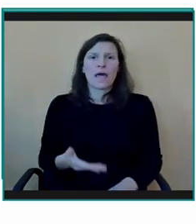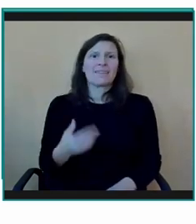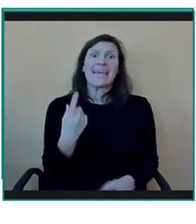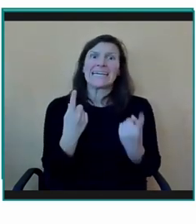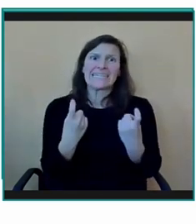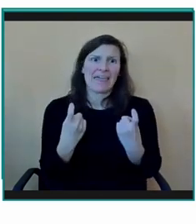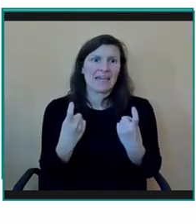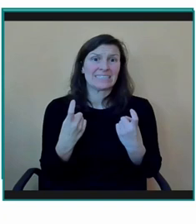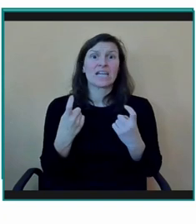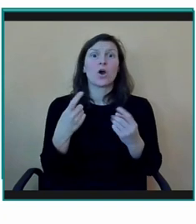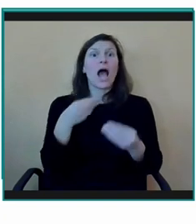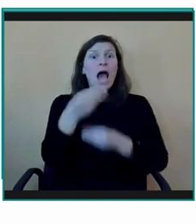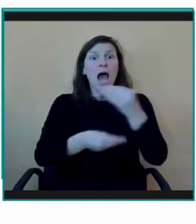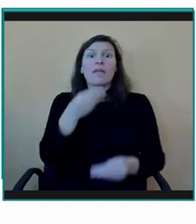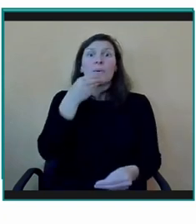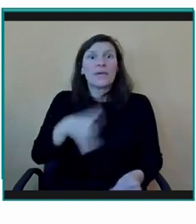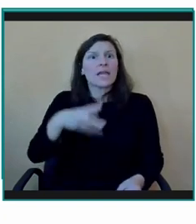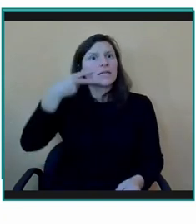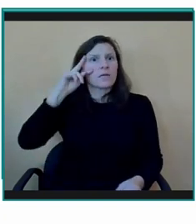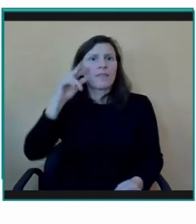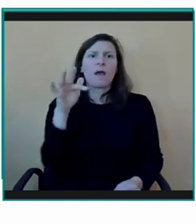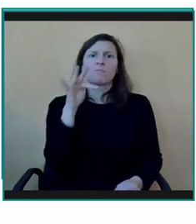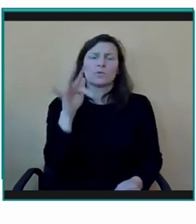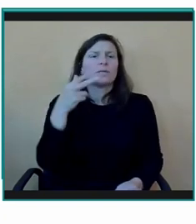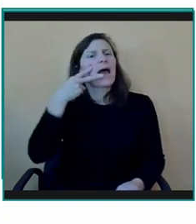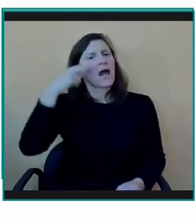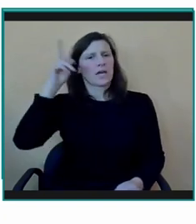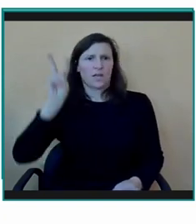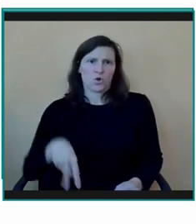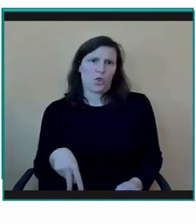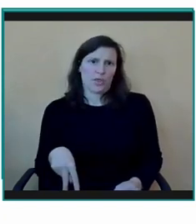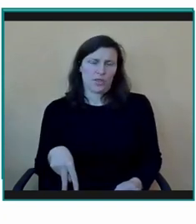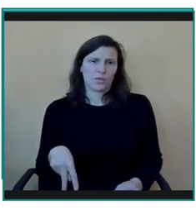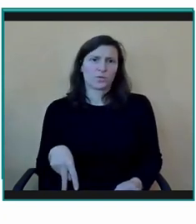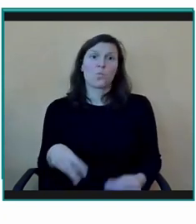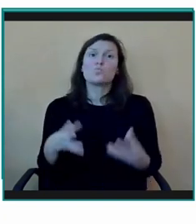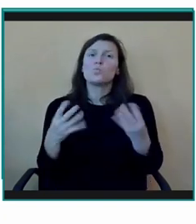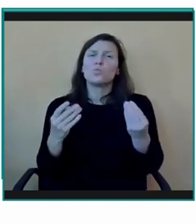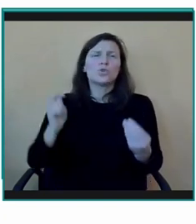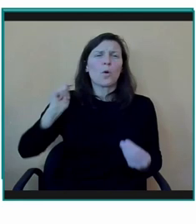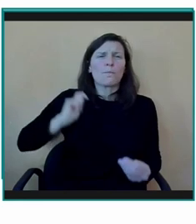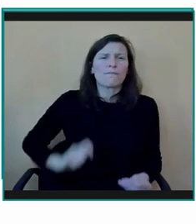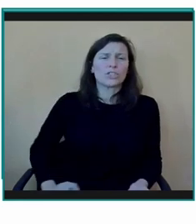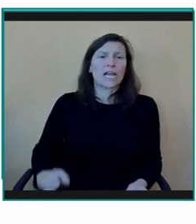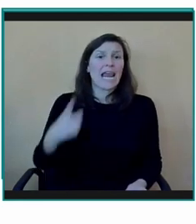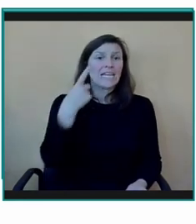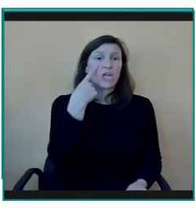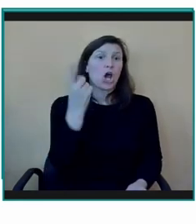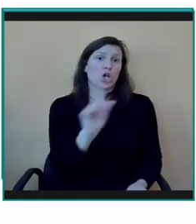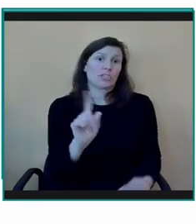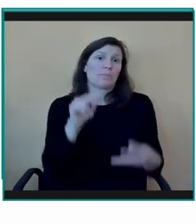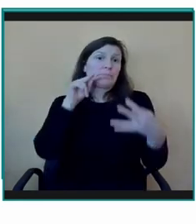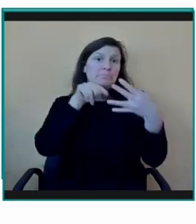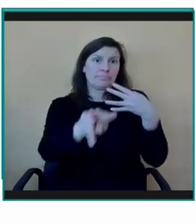de este país. Hay muchos profesionales, que muchos estáis hoy aquí, invisibles en el día a día,